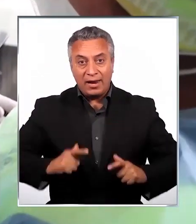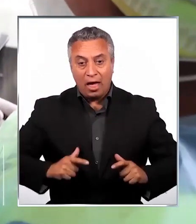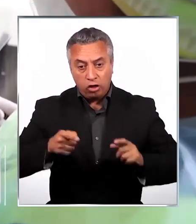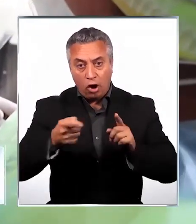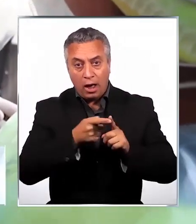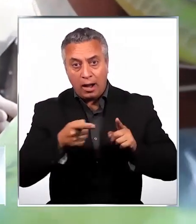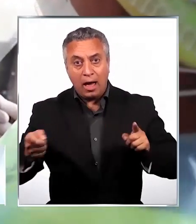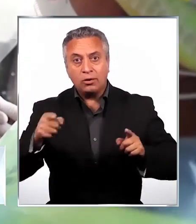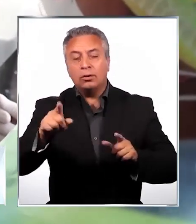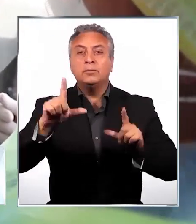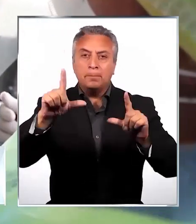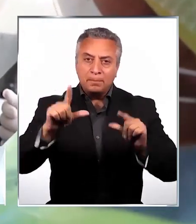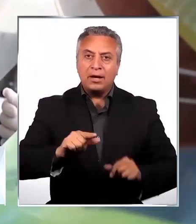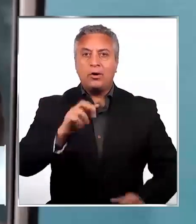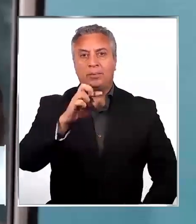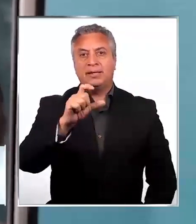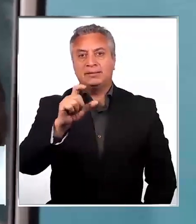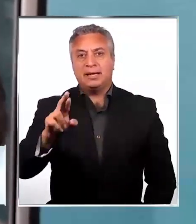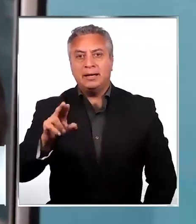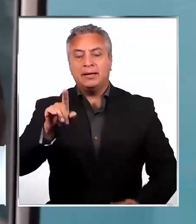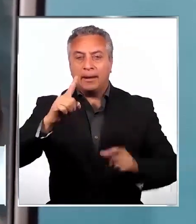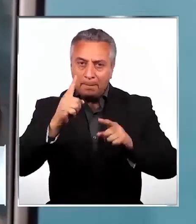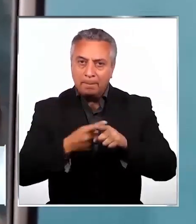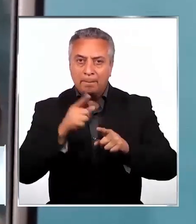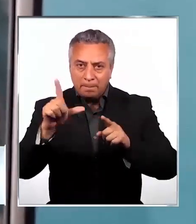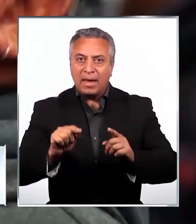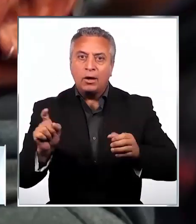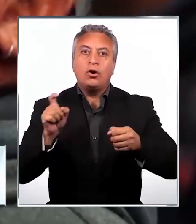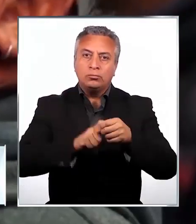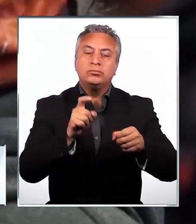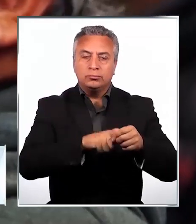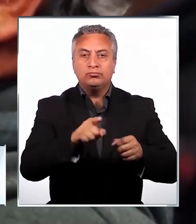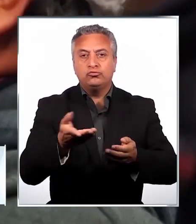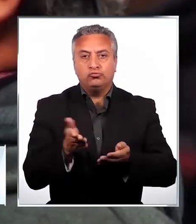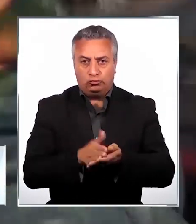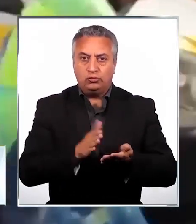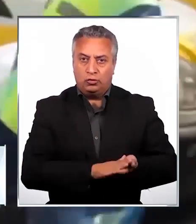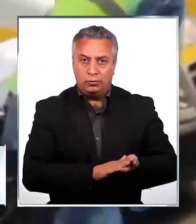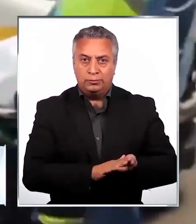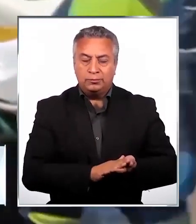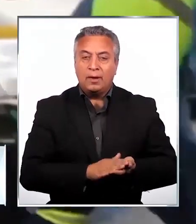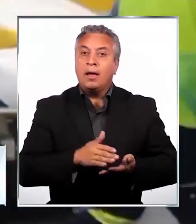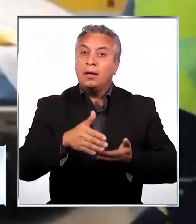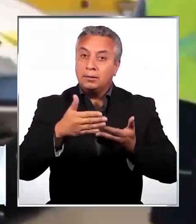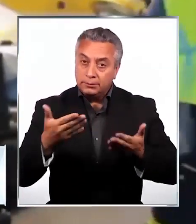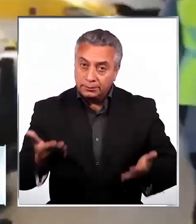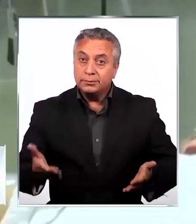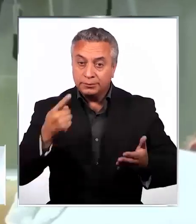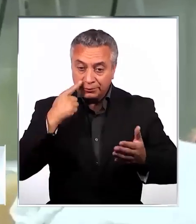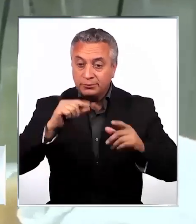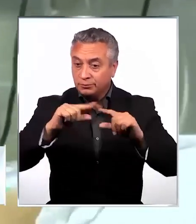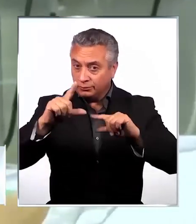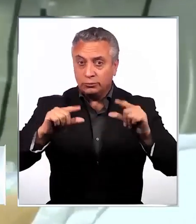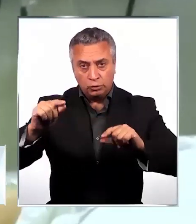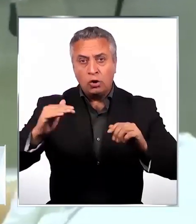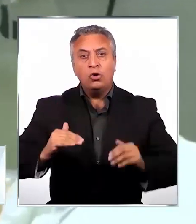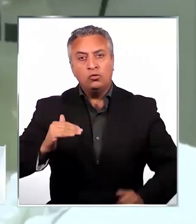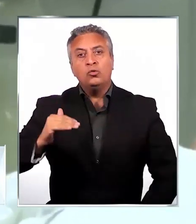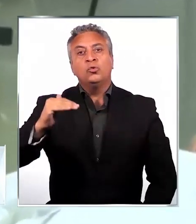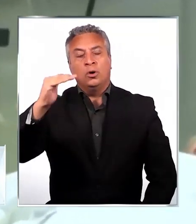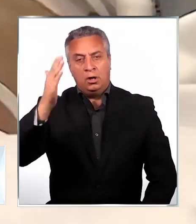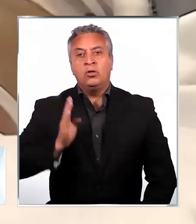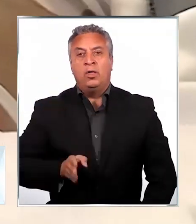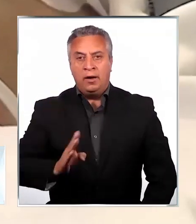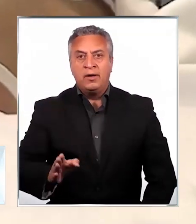se aplicaron menos exámenes PCR y hubo menos inscripciones de fallecimientos. Pero así todo, los indicadores siguen siendo altos.